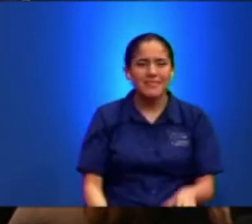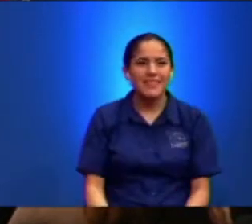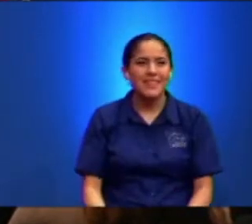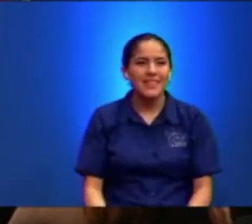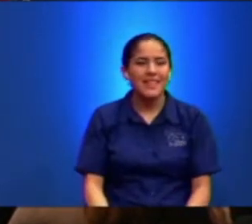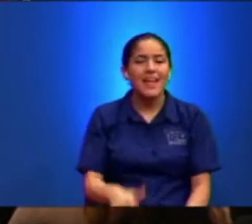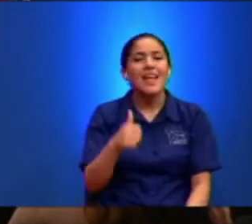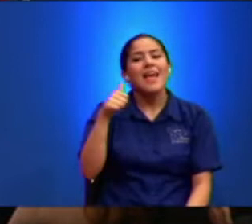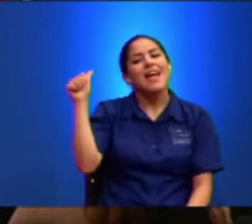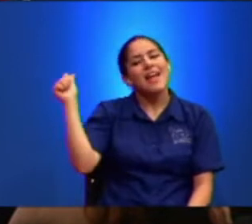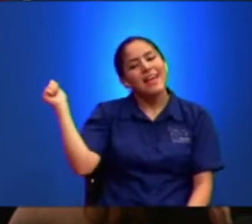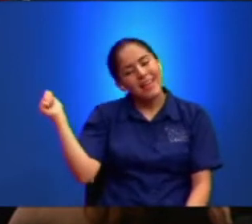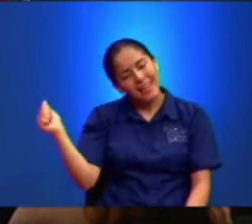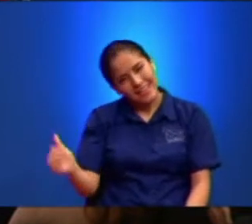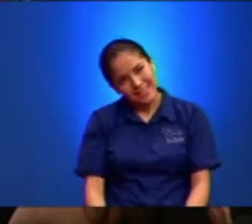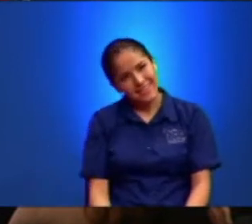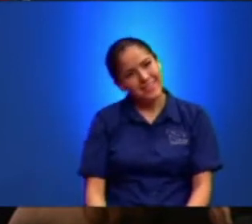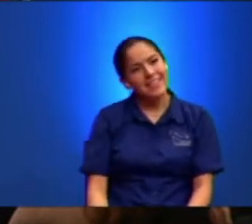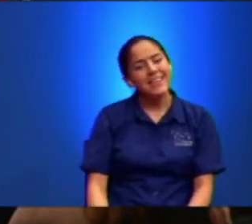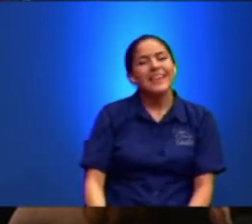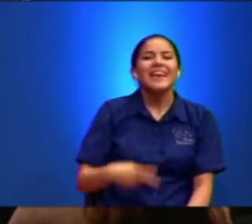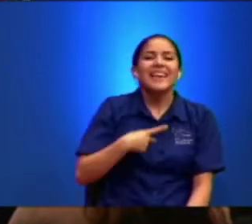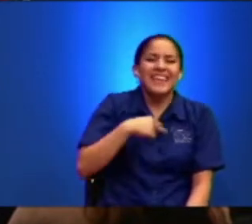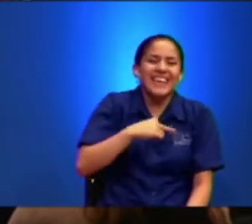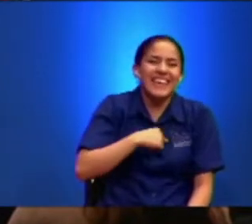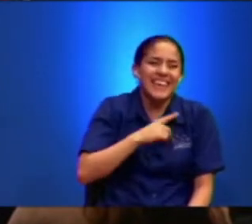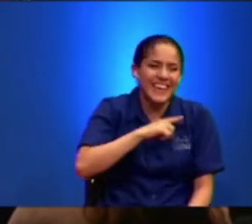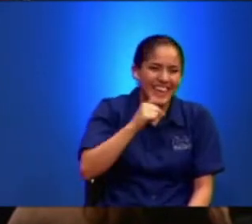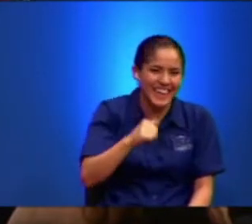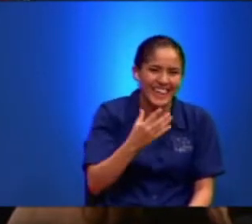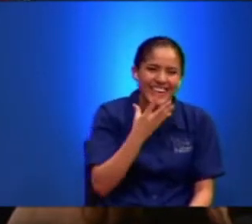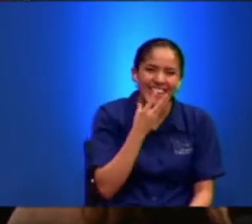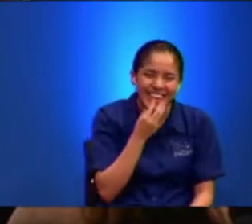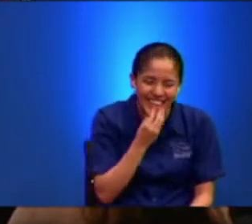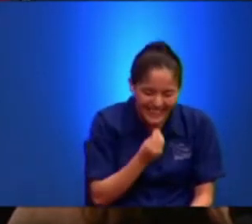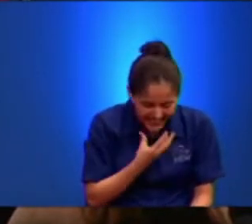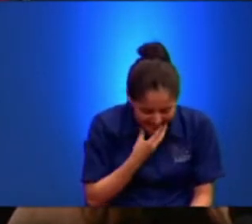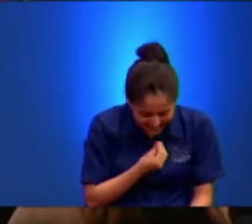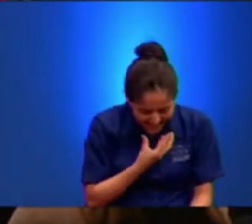Ah Si Es que Uno llega A una Edad Hermano Que uno No Puede